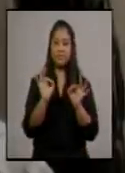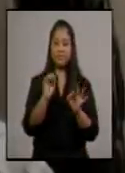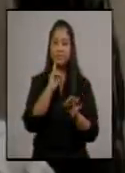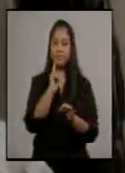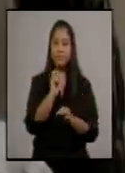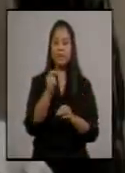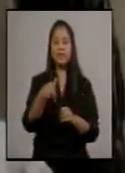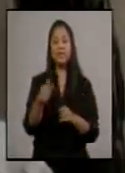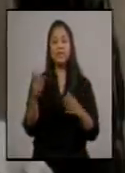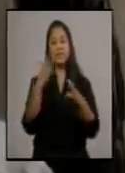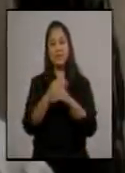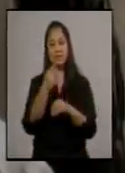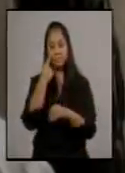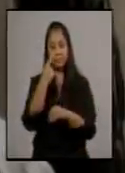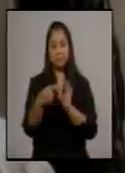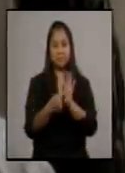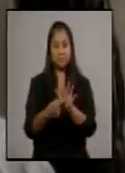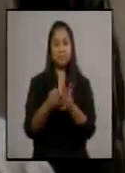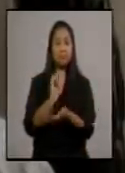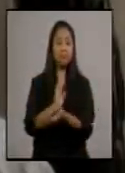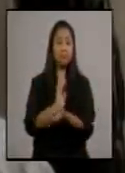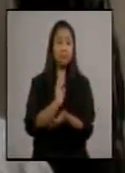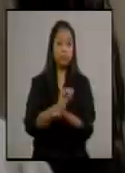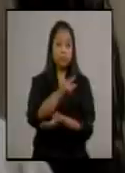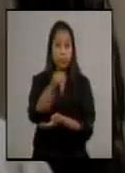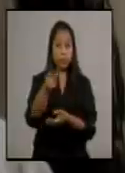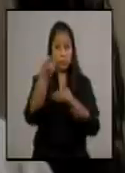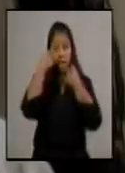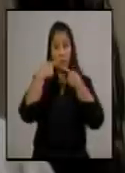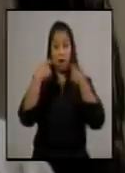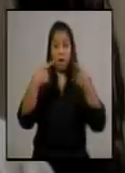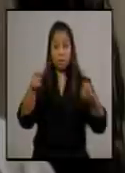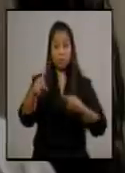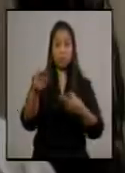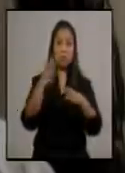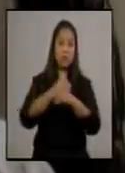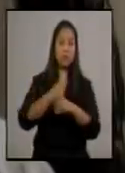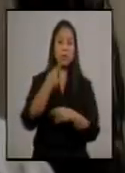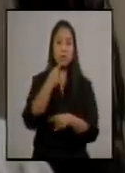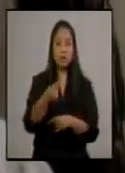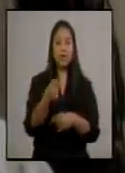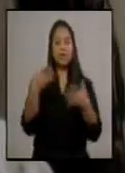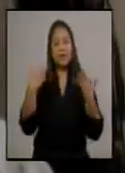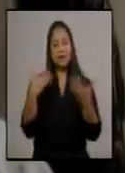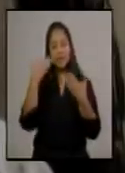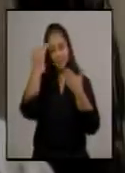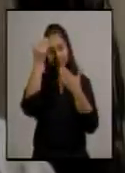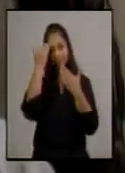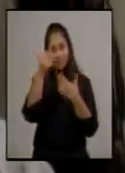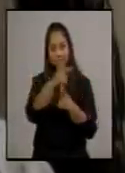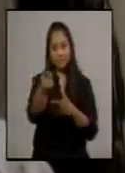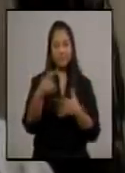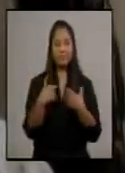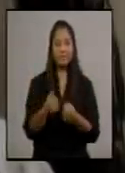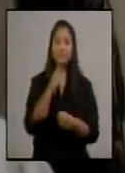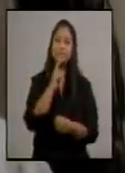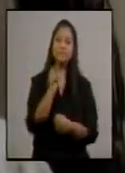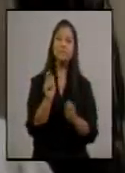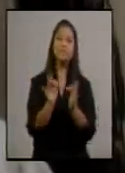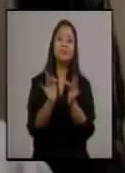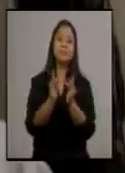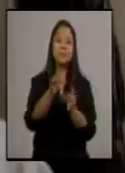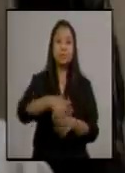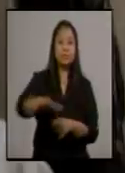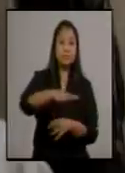mensaje y las disposiciones de hoy por la tarde, tarde-noche, nos alegra que siga mejor y estamos siempre en contacto. A toda la